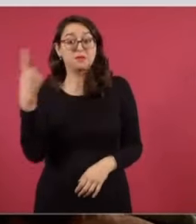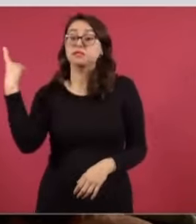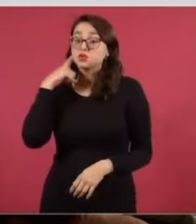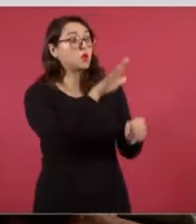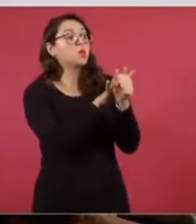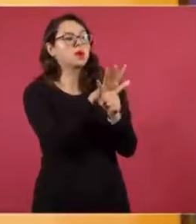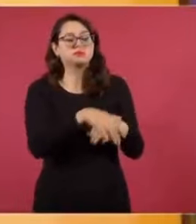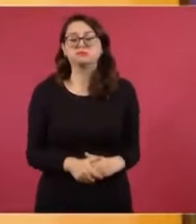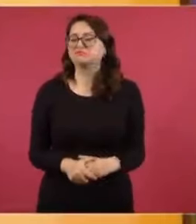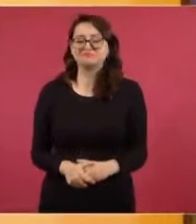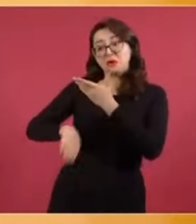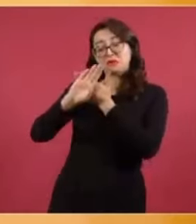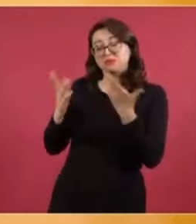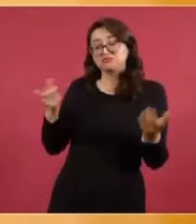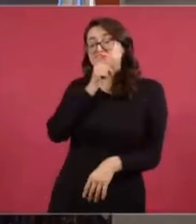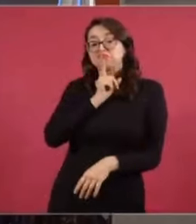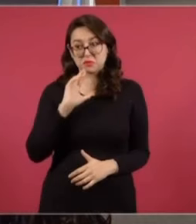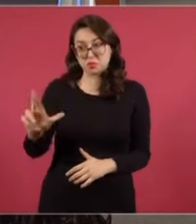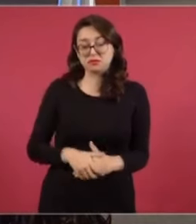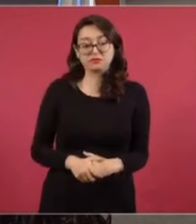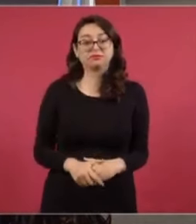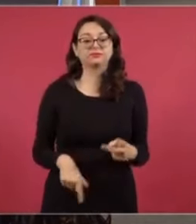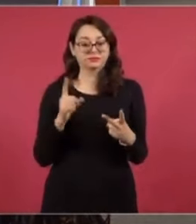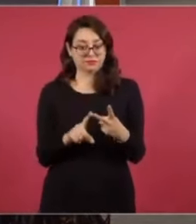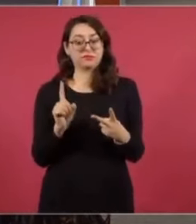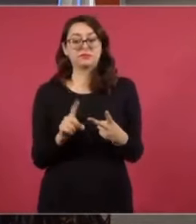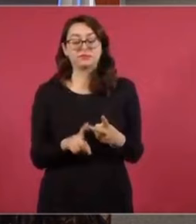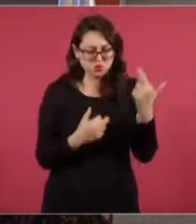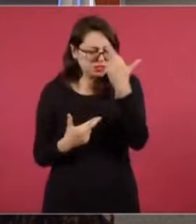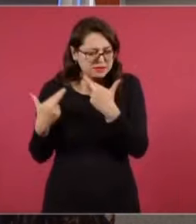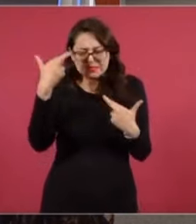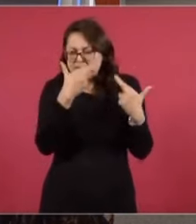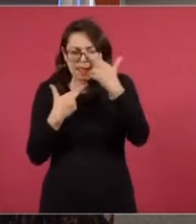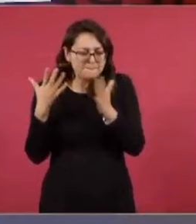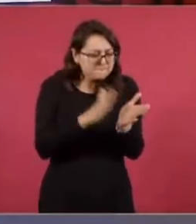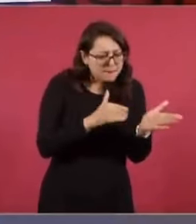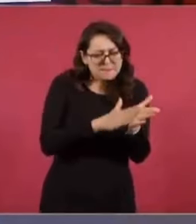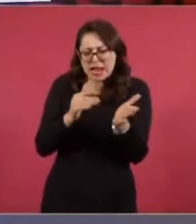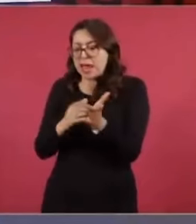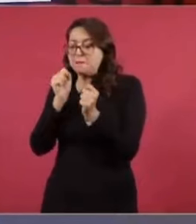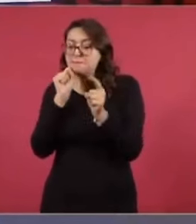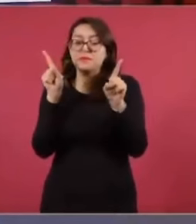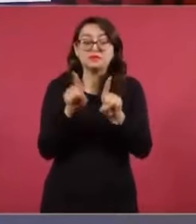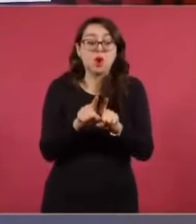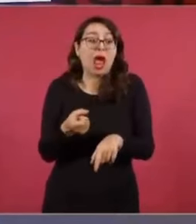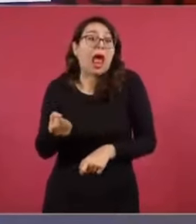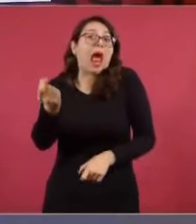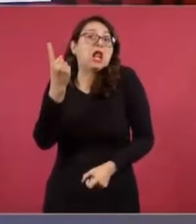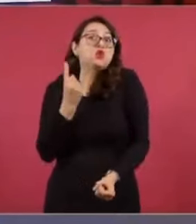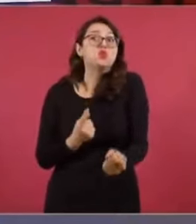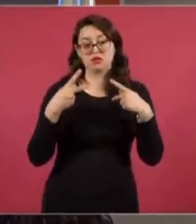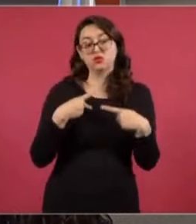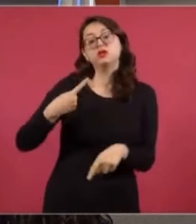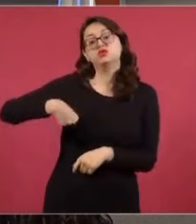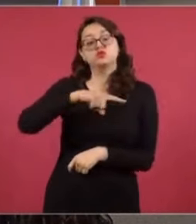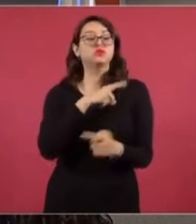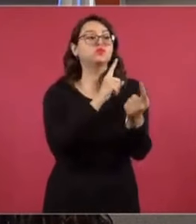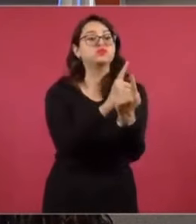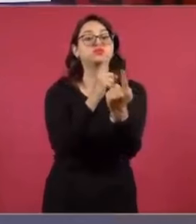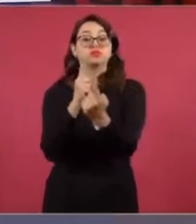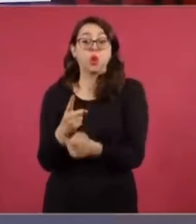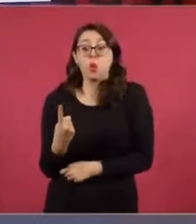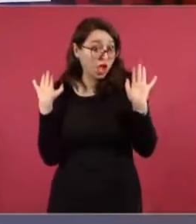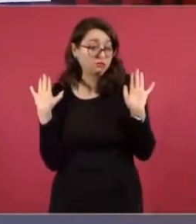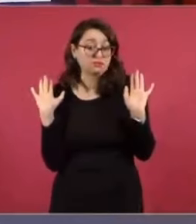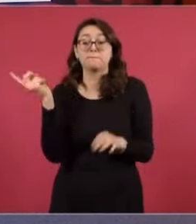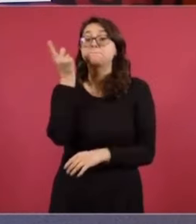unos falsarios, los del New York Times. Dos, según documentos que examinamos y entrevistas que tuvimos con gente cercana a la investigación, un